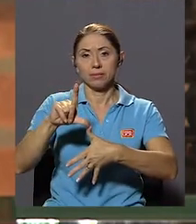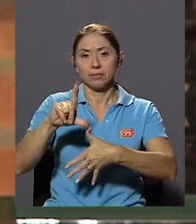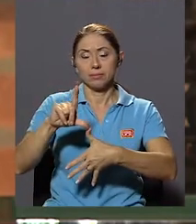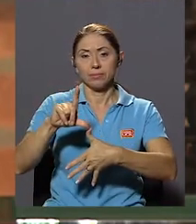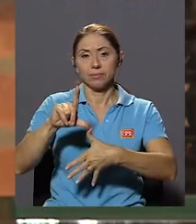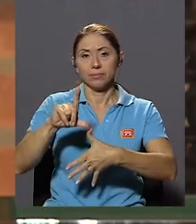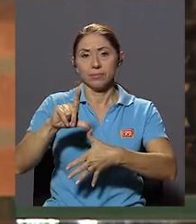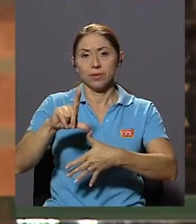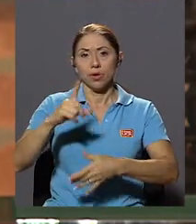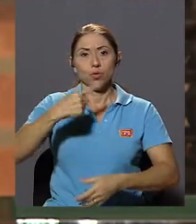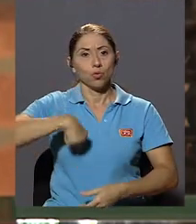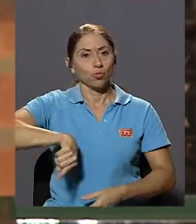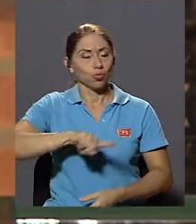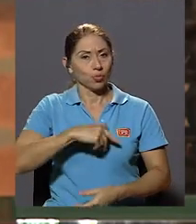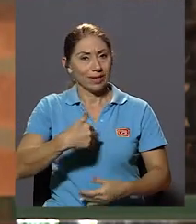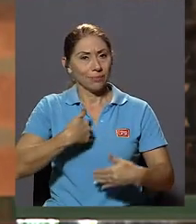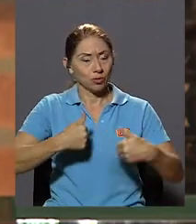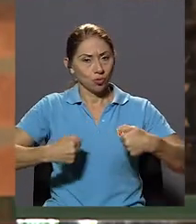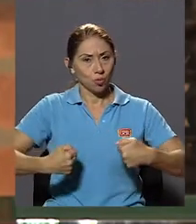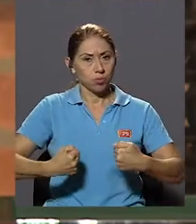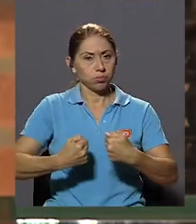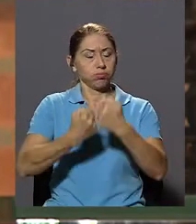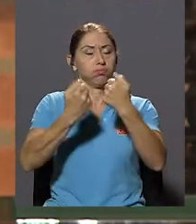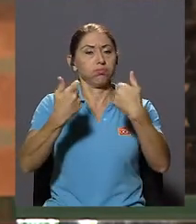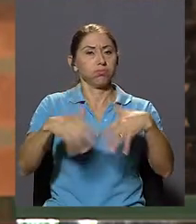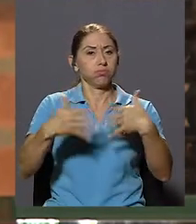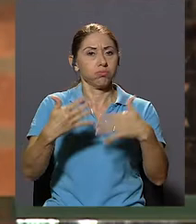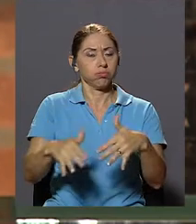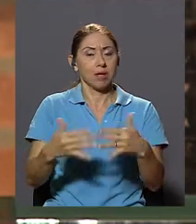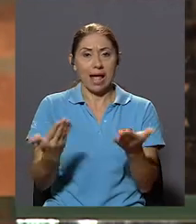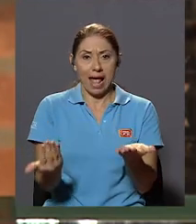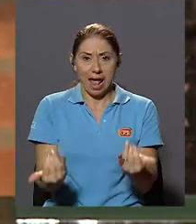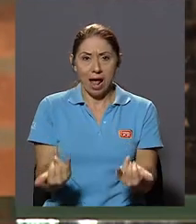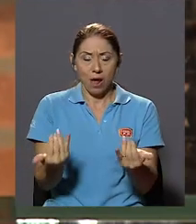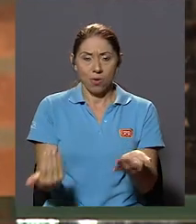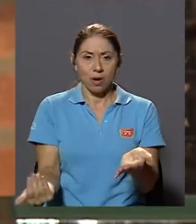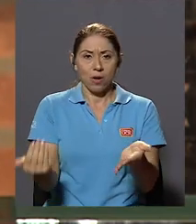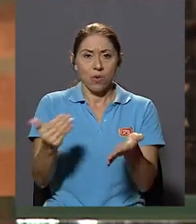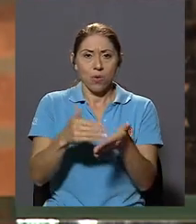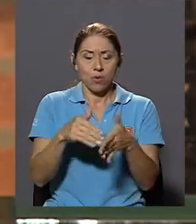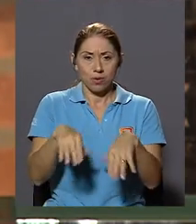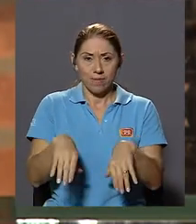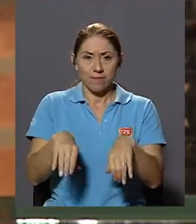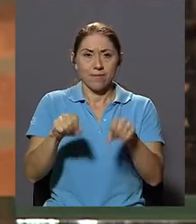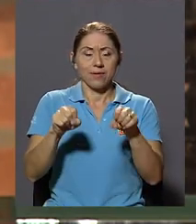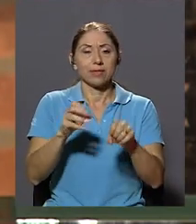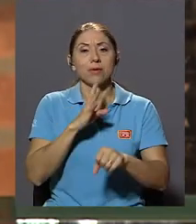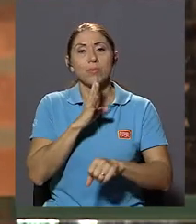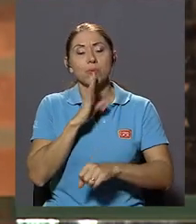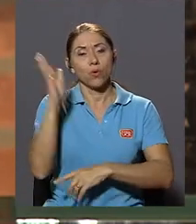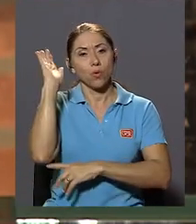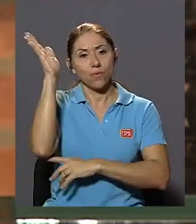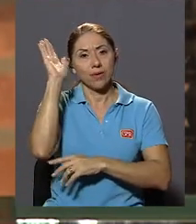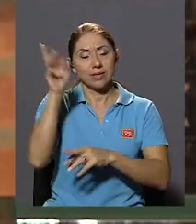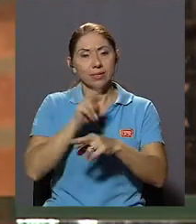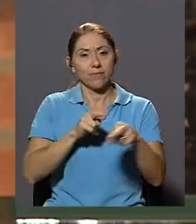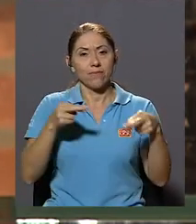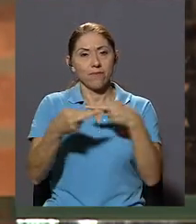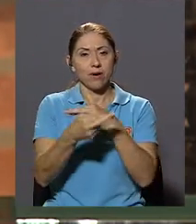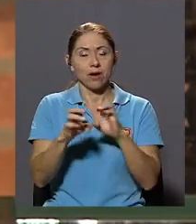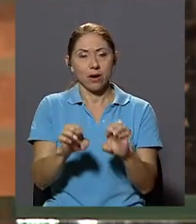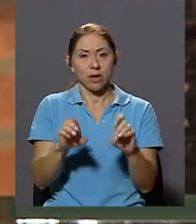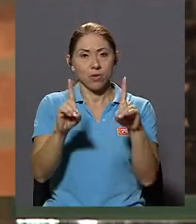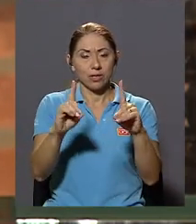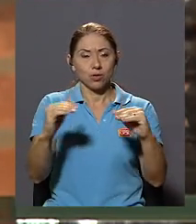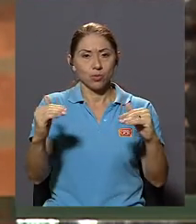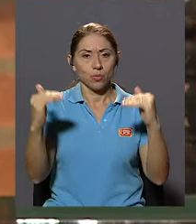Hemos tenido un desafío Muy grande Que hemos retomado En la conferencia regional De educación superior